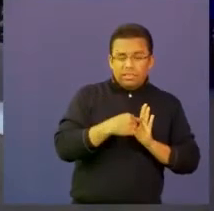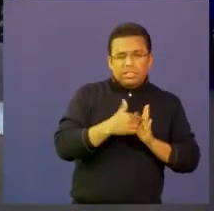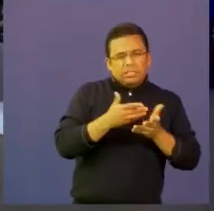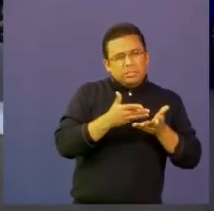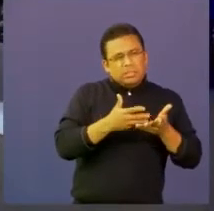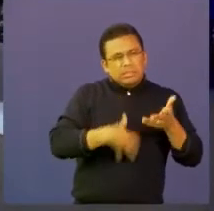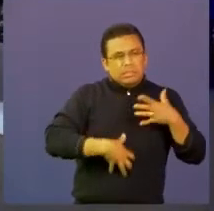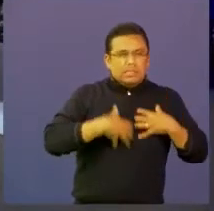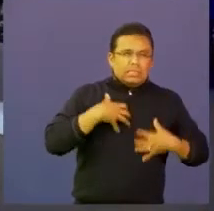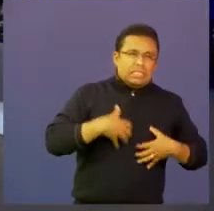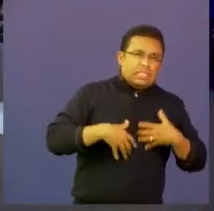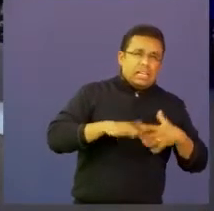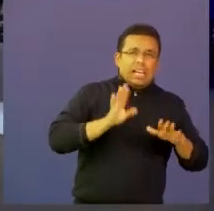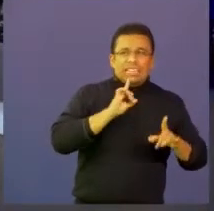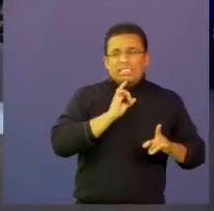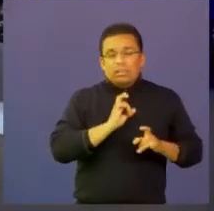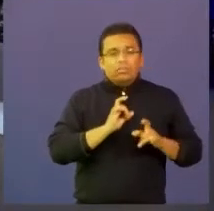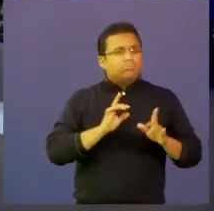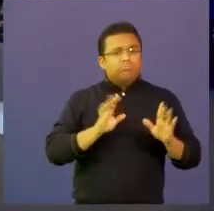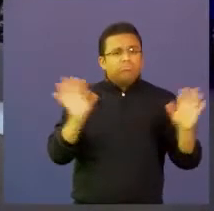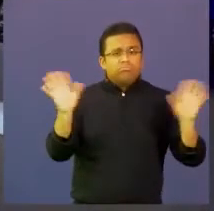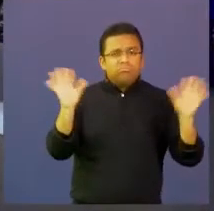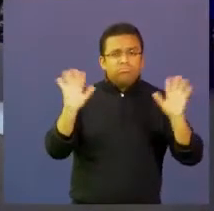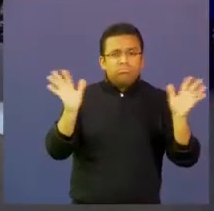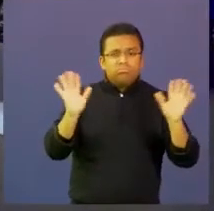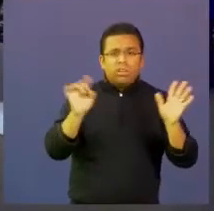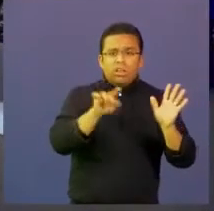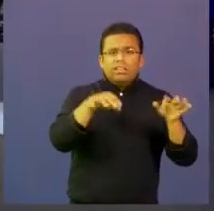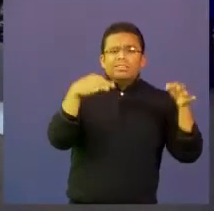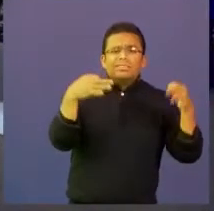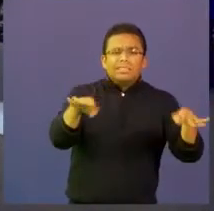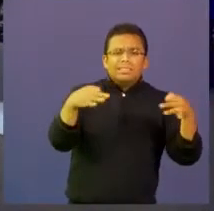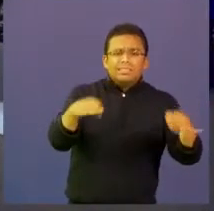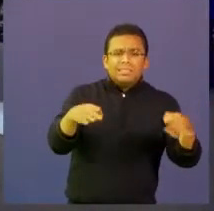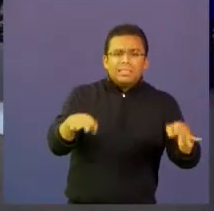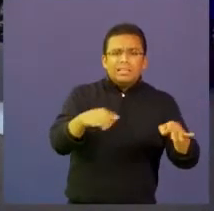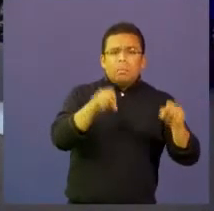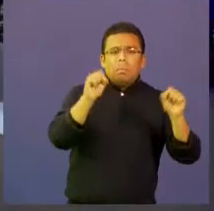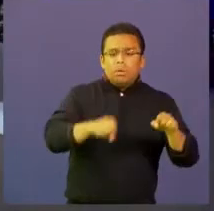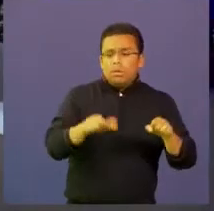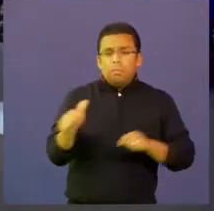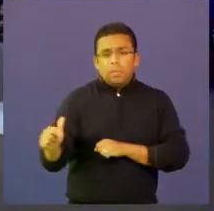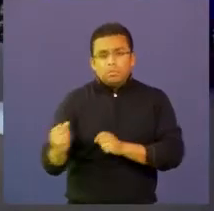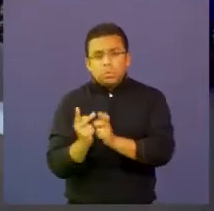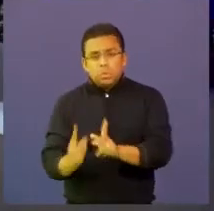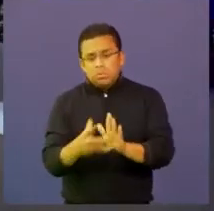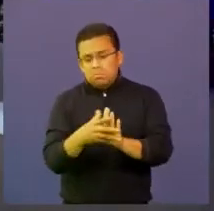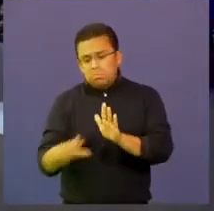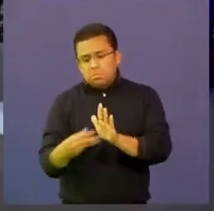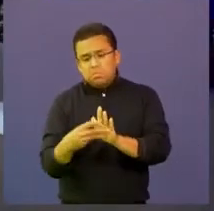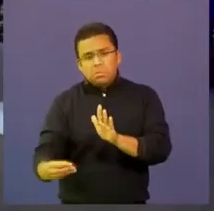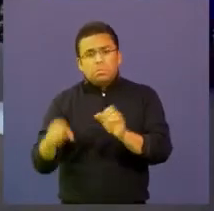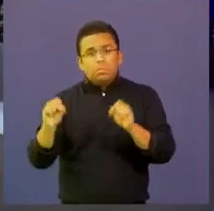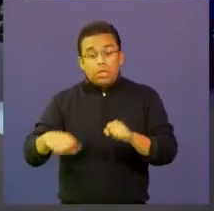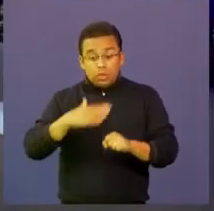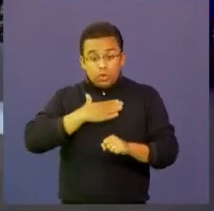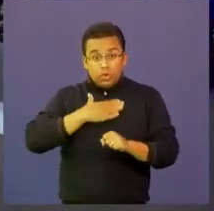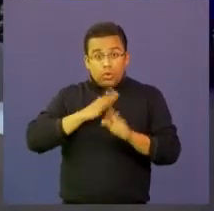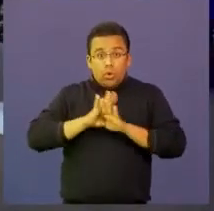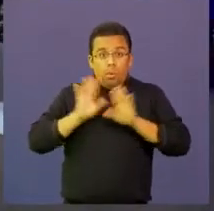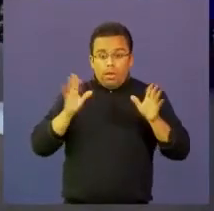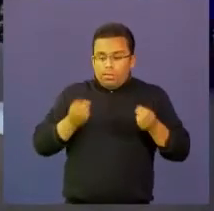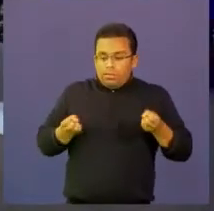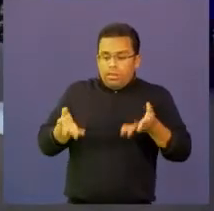estas son aplicaciones muy sencillas y están dirigidas al aprendizaje del niño el profesor debe ser un facilitador